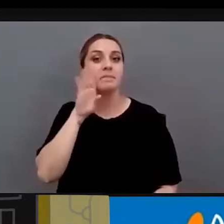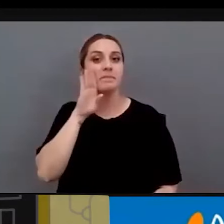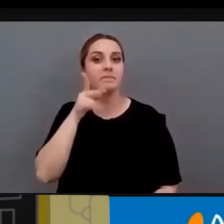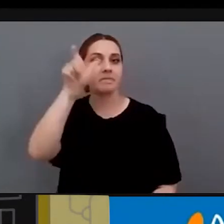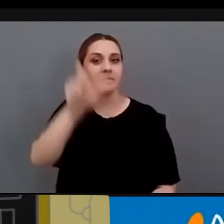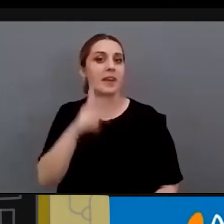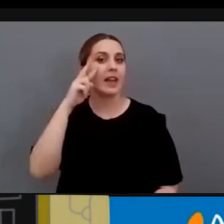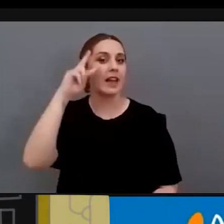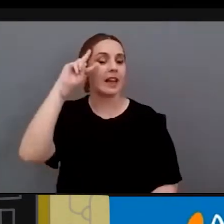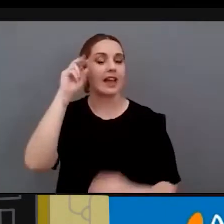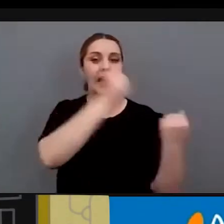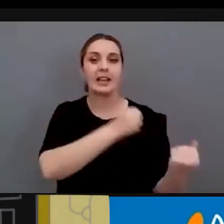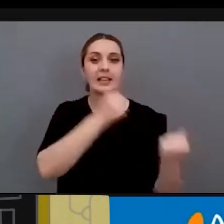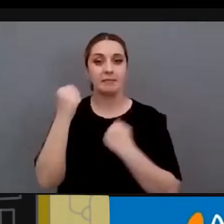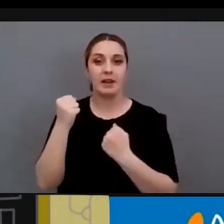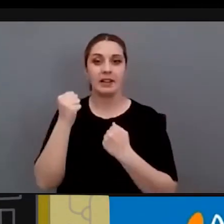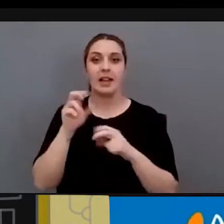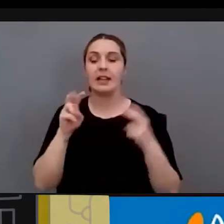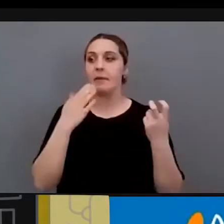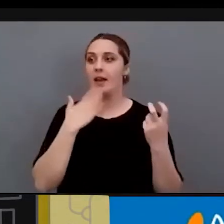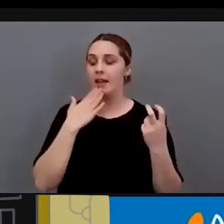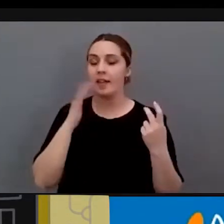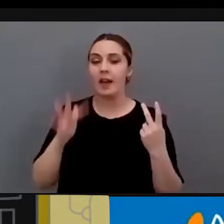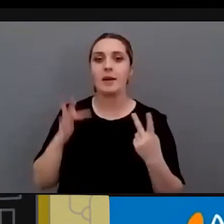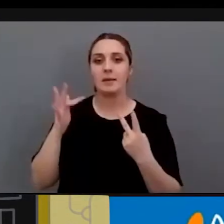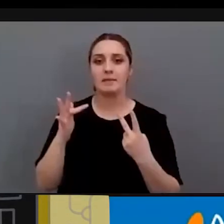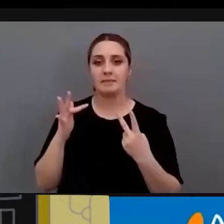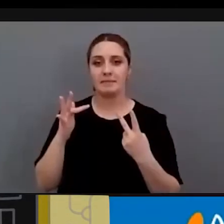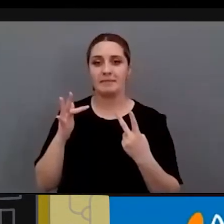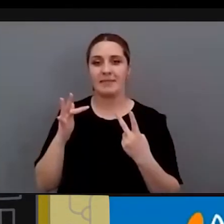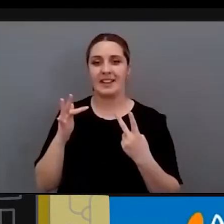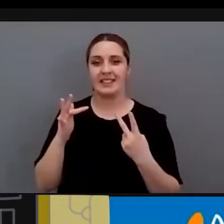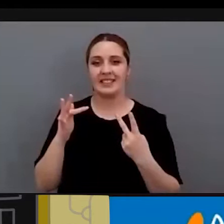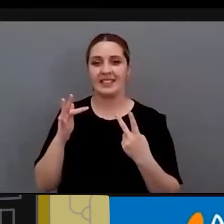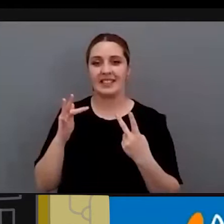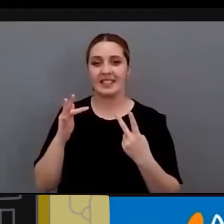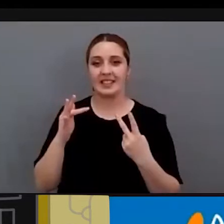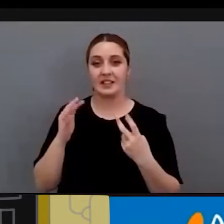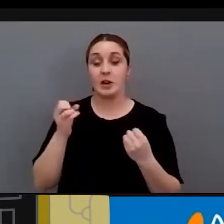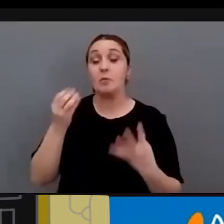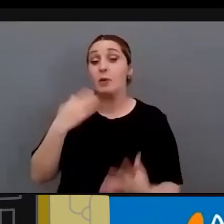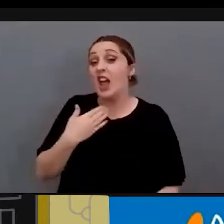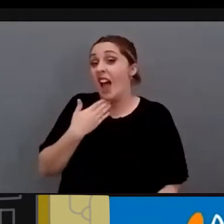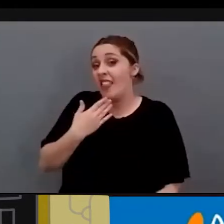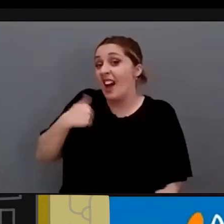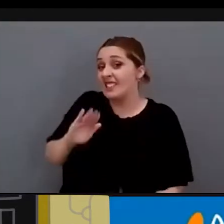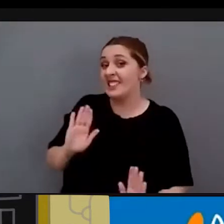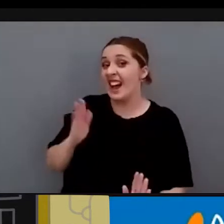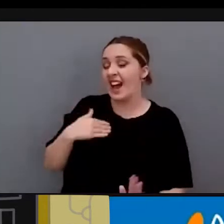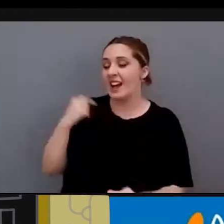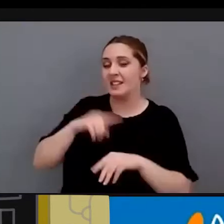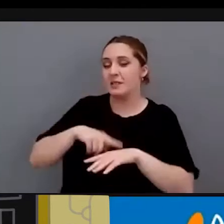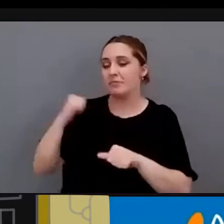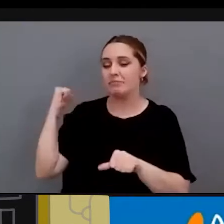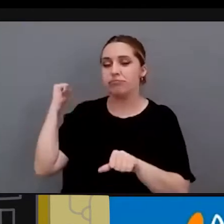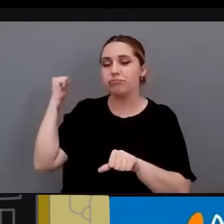de 15 años, pero no solo por la edad, sino porque ha dedicado mucho tiempo, bueno, los que tenemos ya una edad, ¿no? Ha dedicado mucho tiempo a hablar